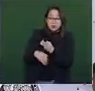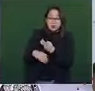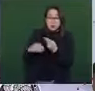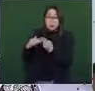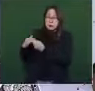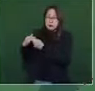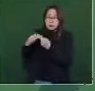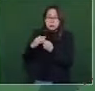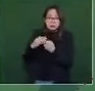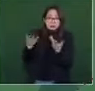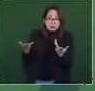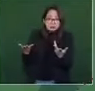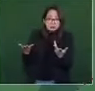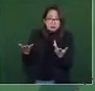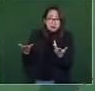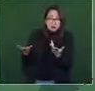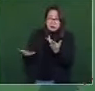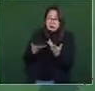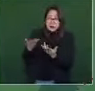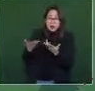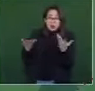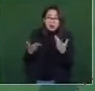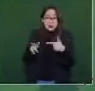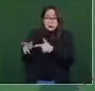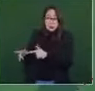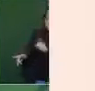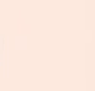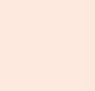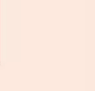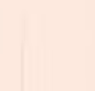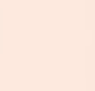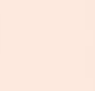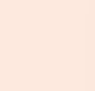estos hechos delictivos queden impunes.